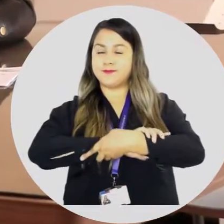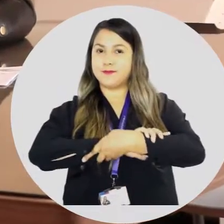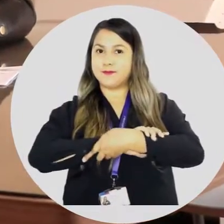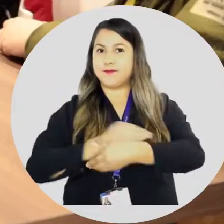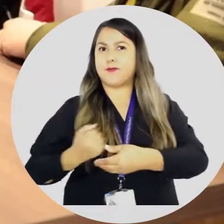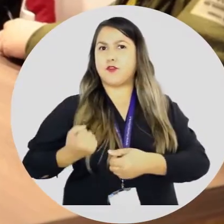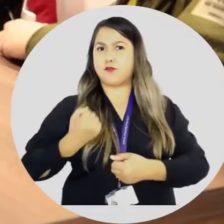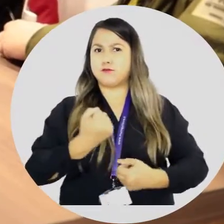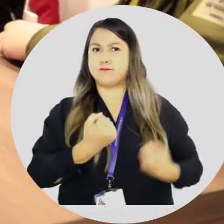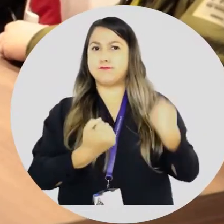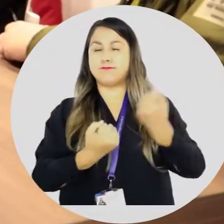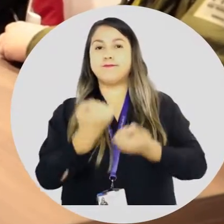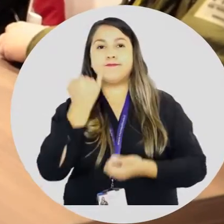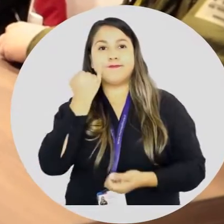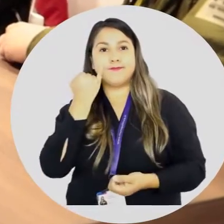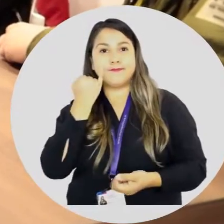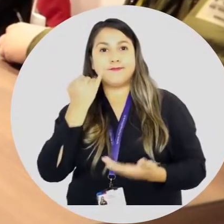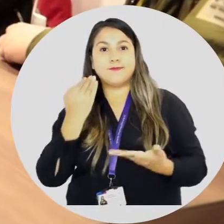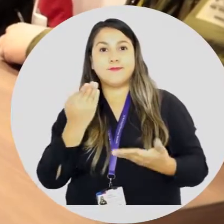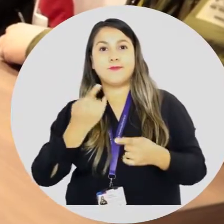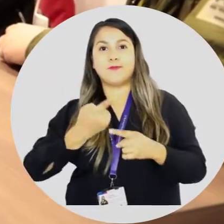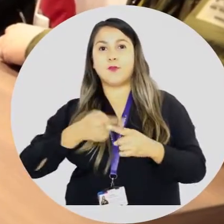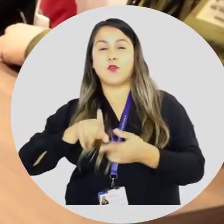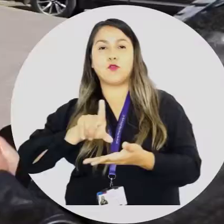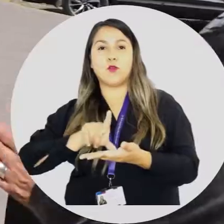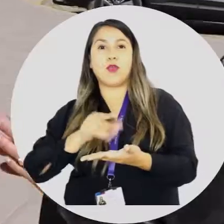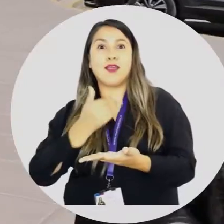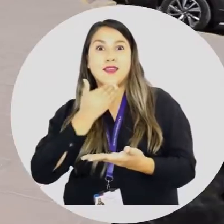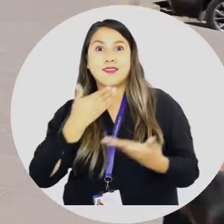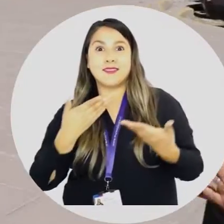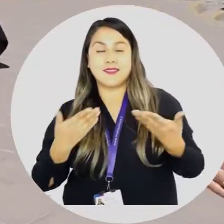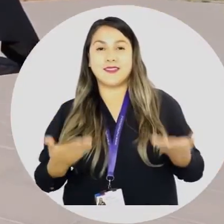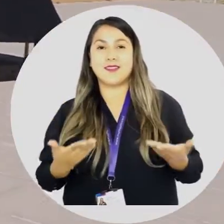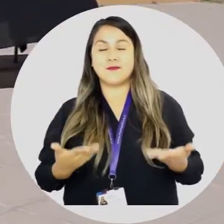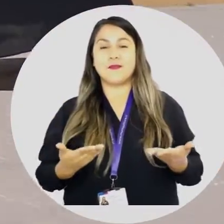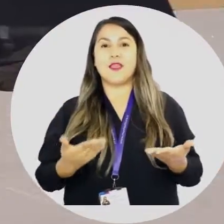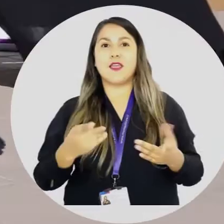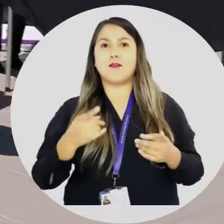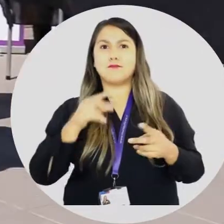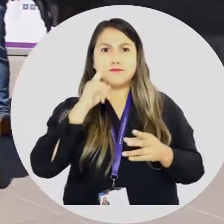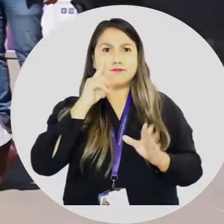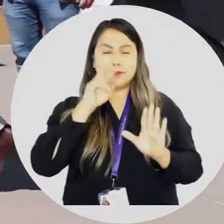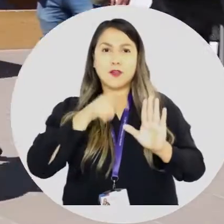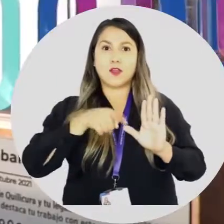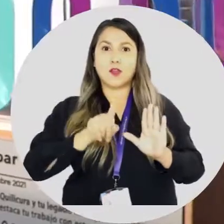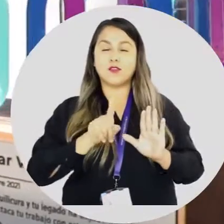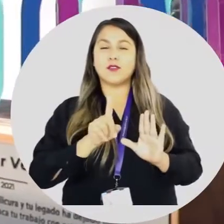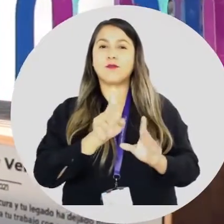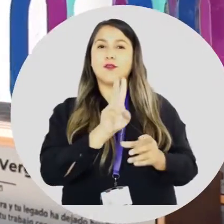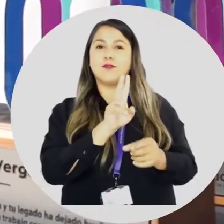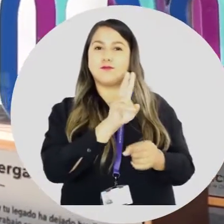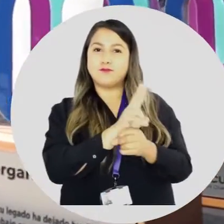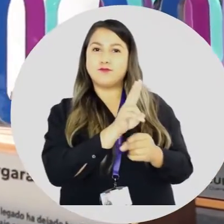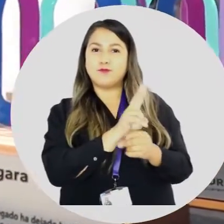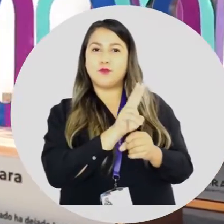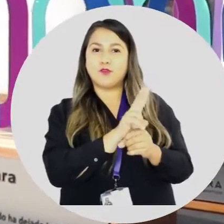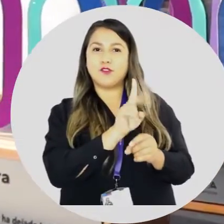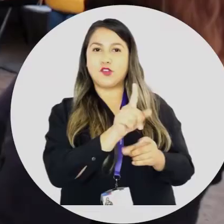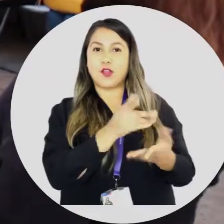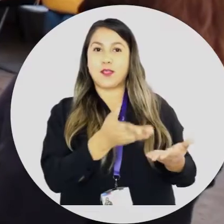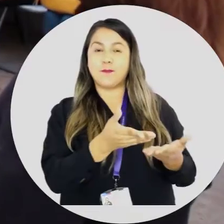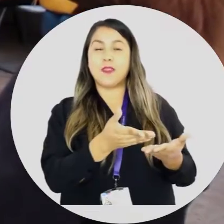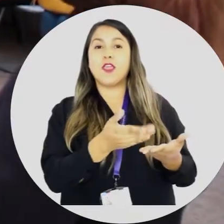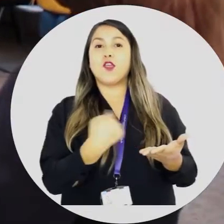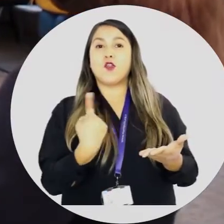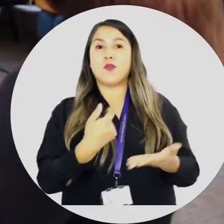colaboración con Inacap y CityLab, y reconocimos la enorme y noble labor de las y los asistentes de la educación.